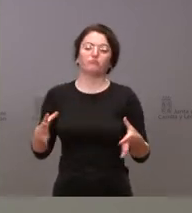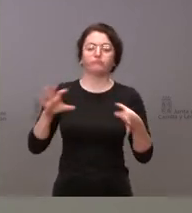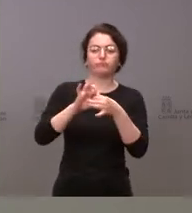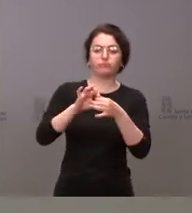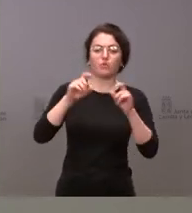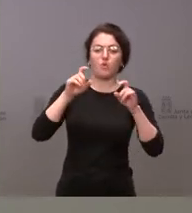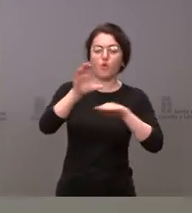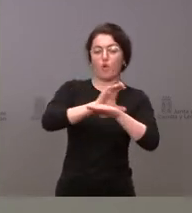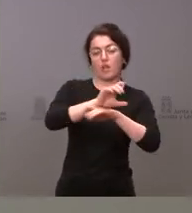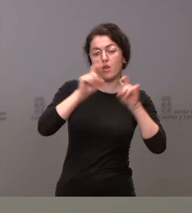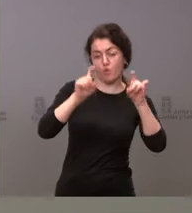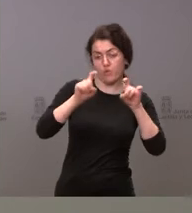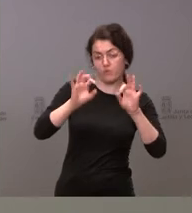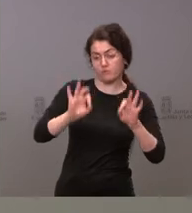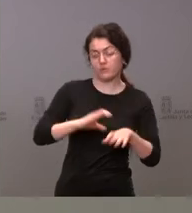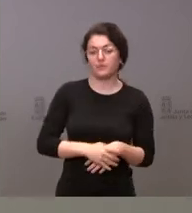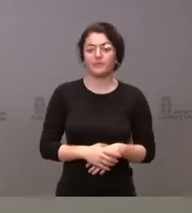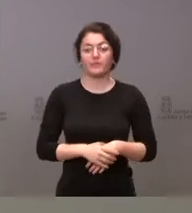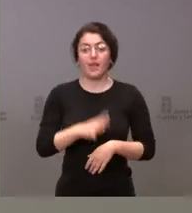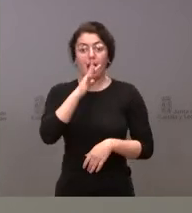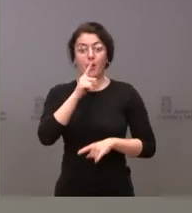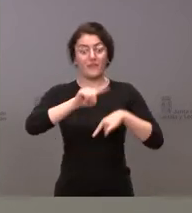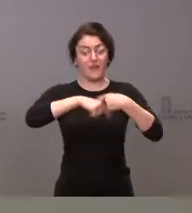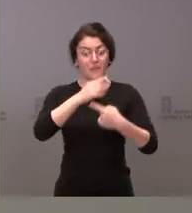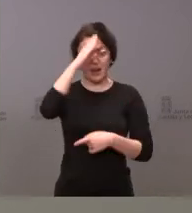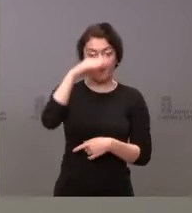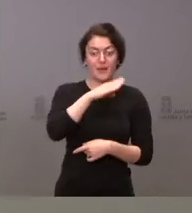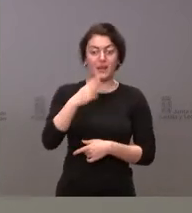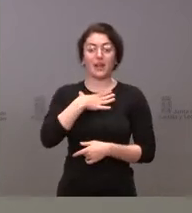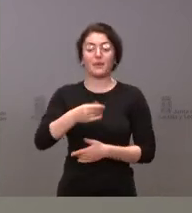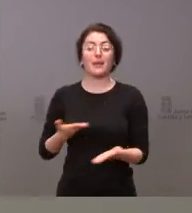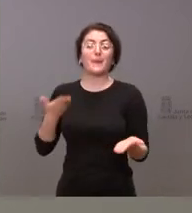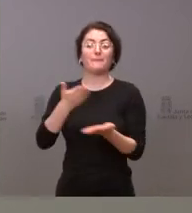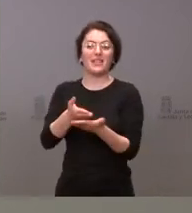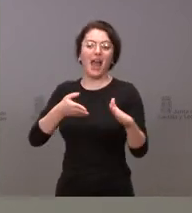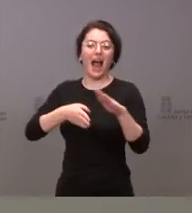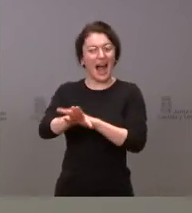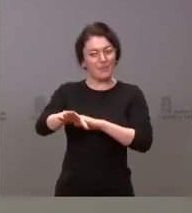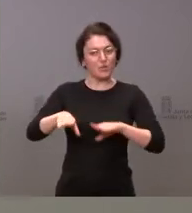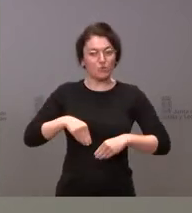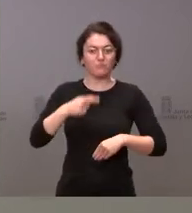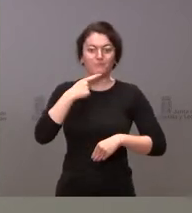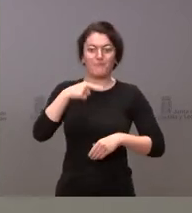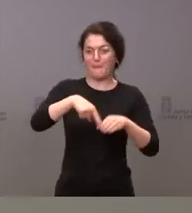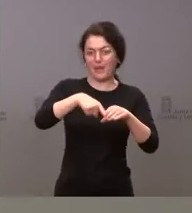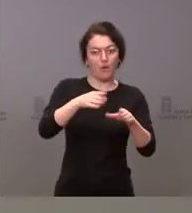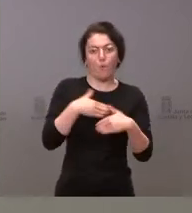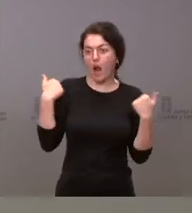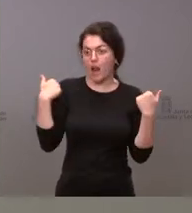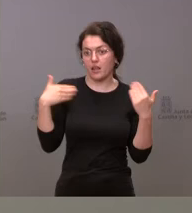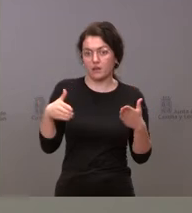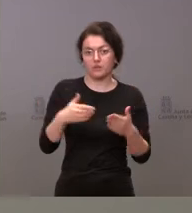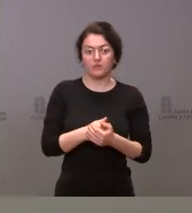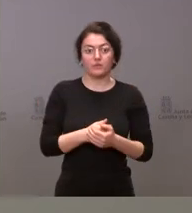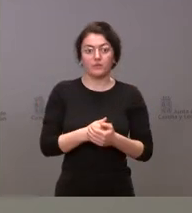En este momento, las familias, los padres, pueden solicitar la admisión a plaza en cualquier sitio para coger el formulario